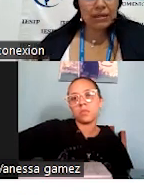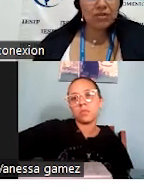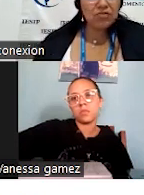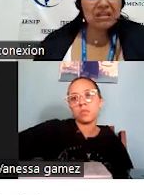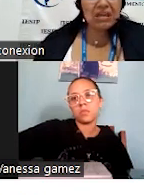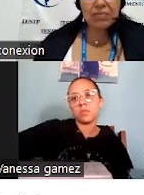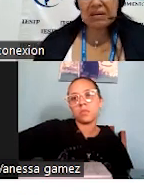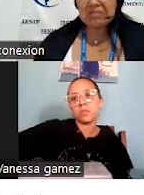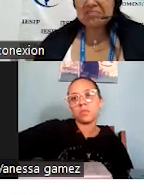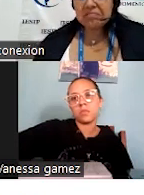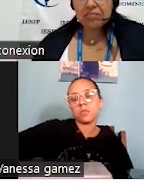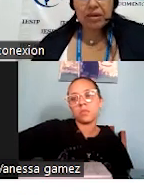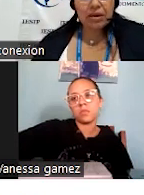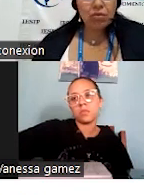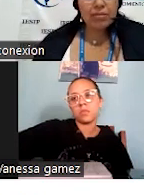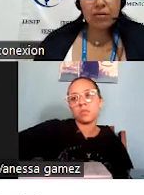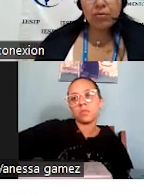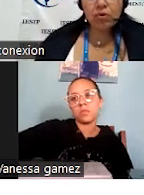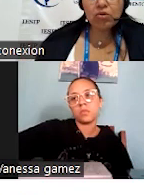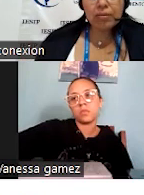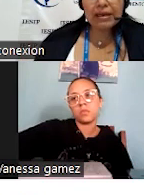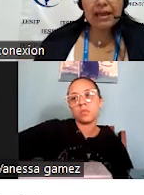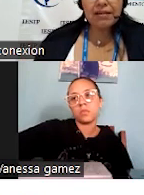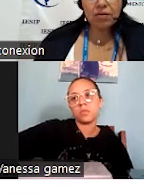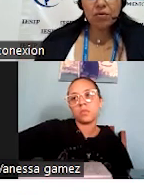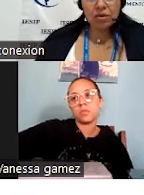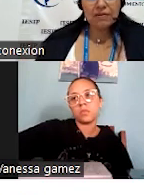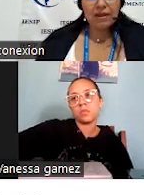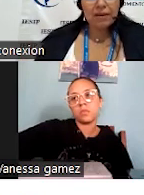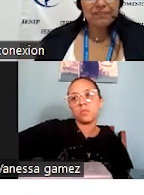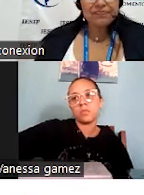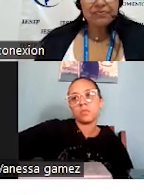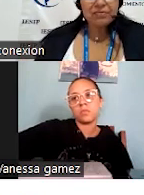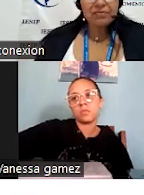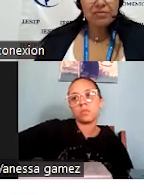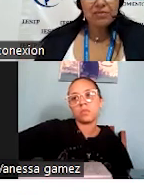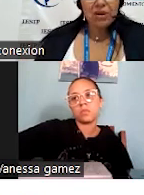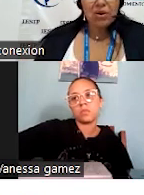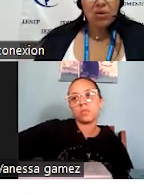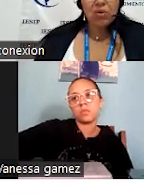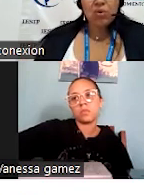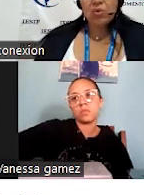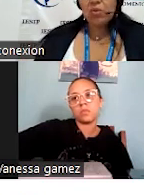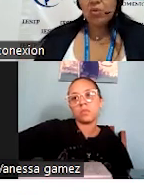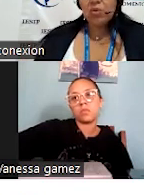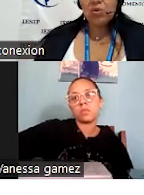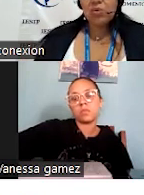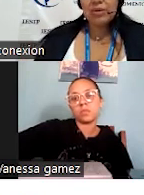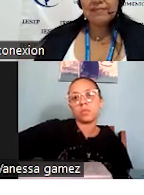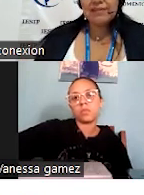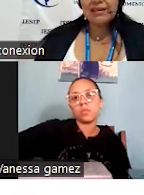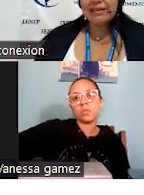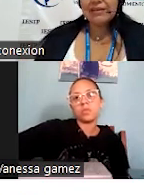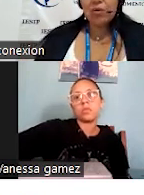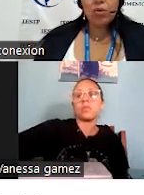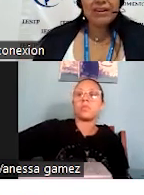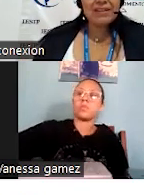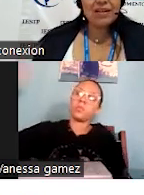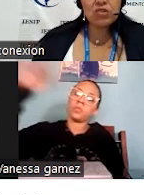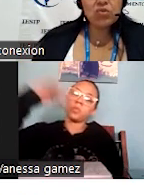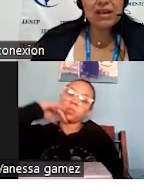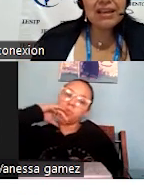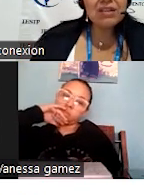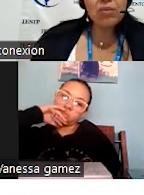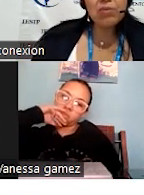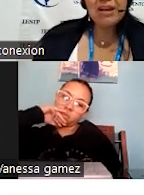aparte del parque infantil para, para los más, un poquito más grandes, o lo que sea, o, o, este, o